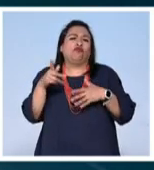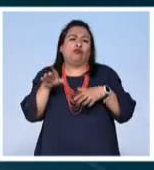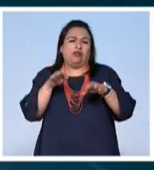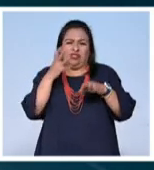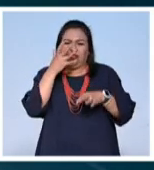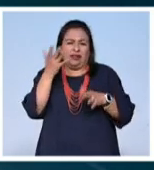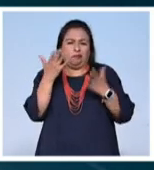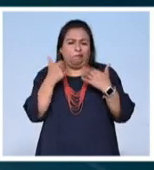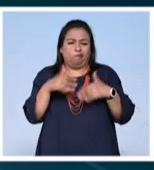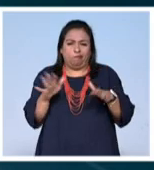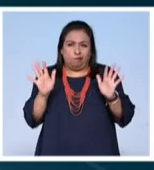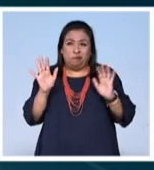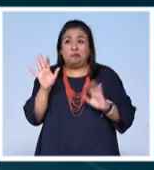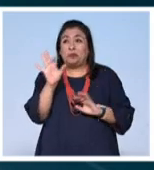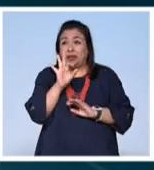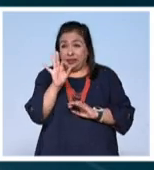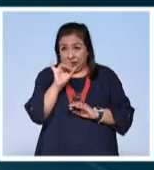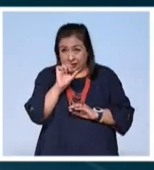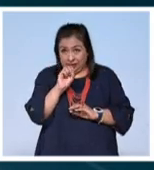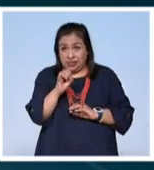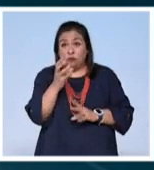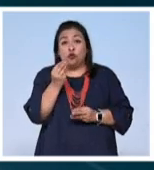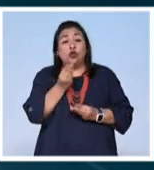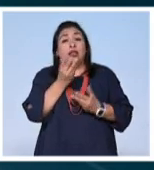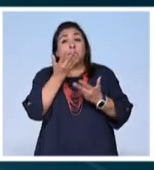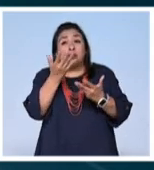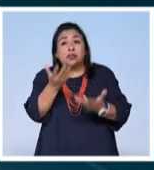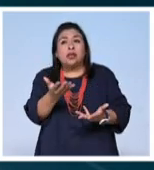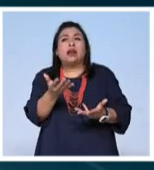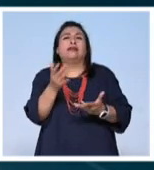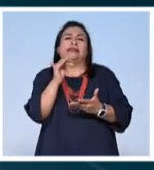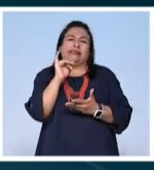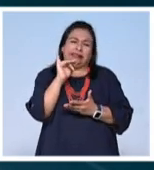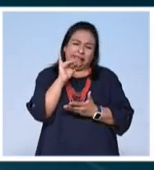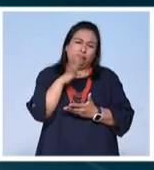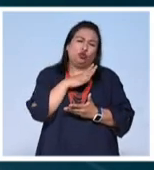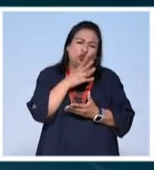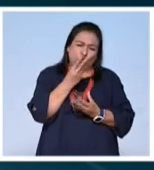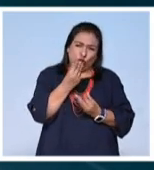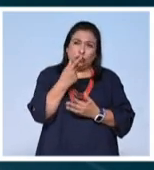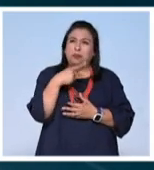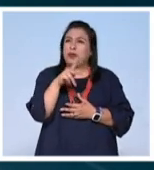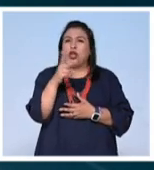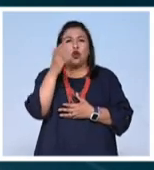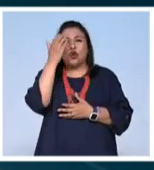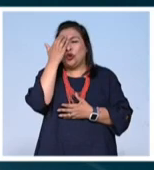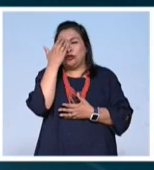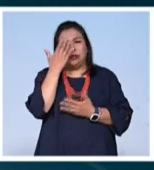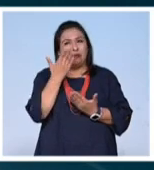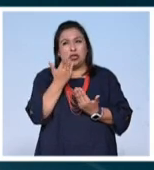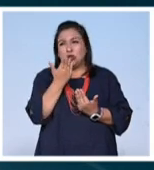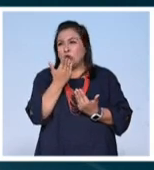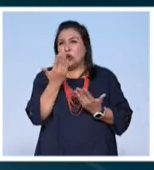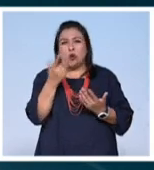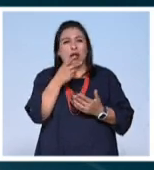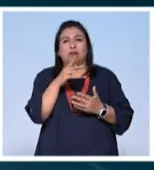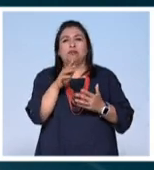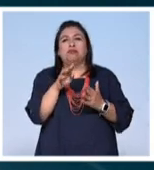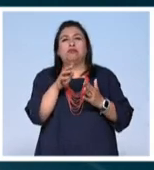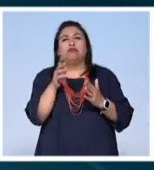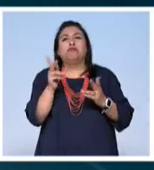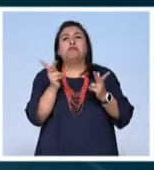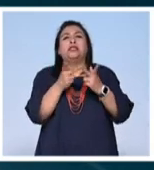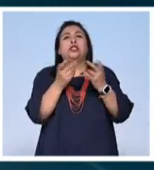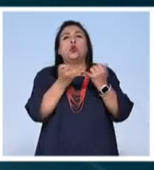seria a lo mejor tienen mucho que decir en términos de expresión pero no tienen el conocimiento de Silva en